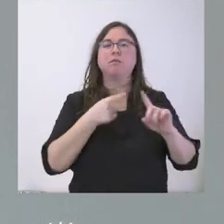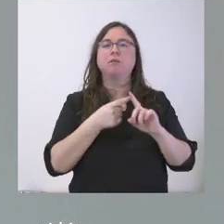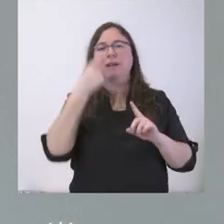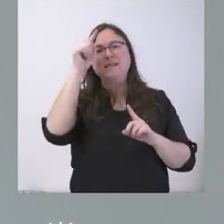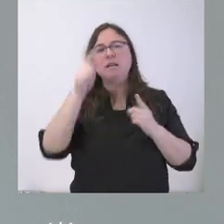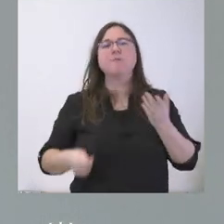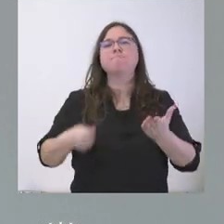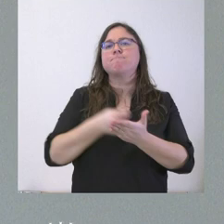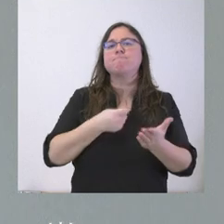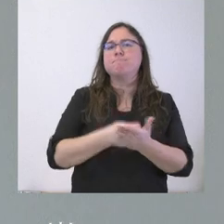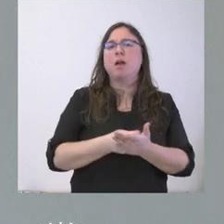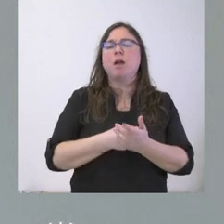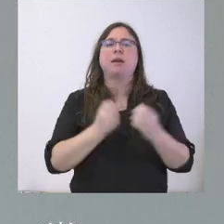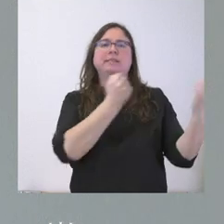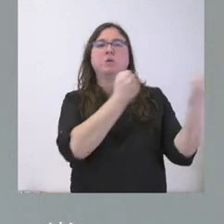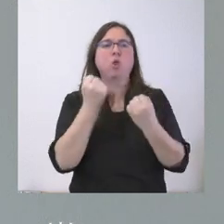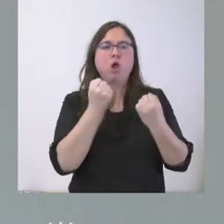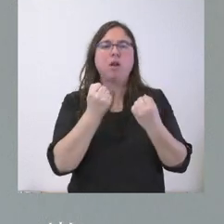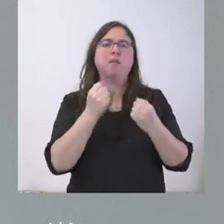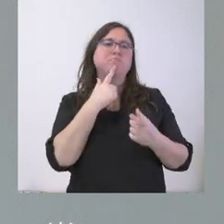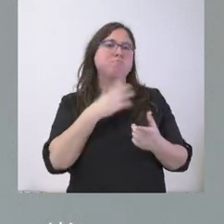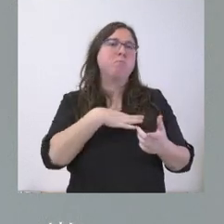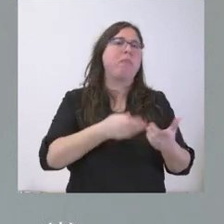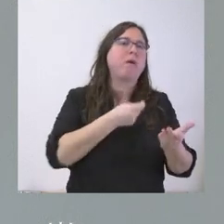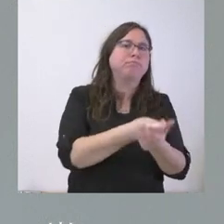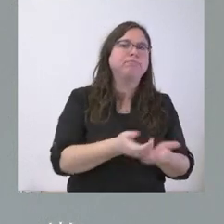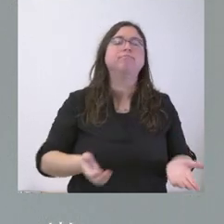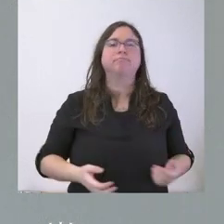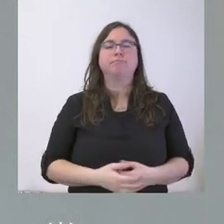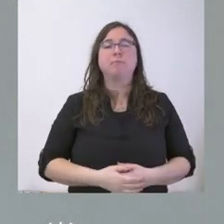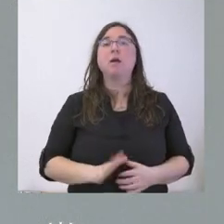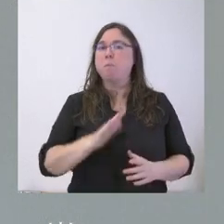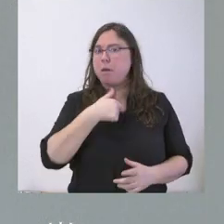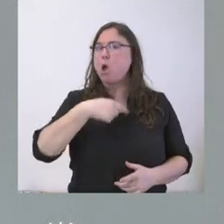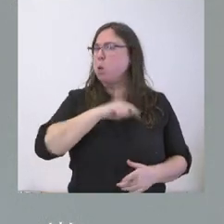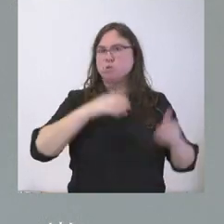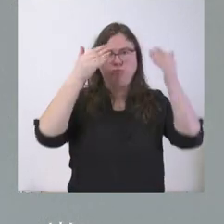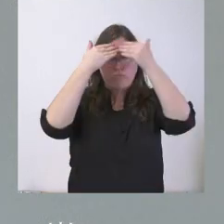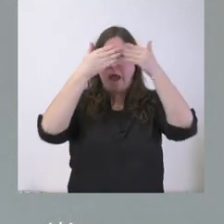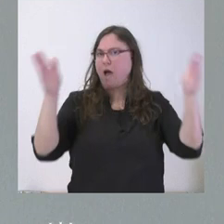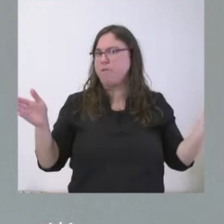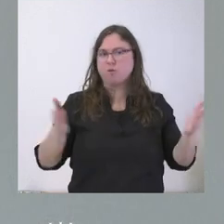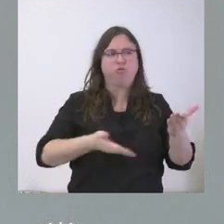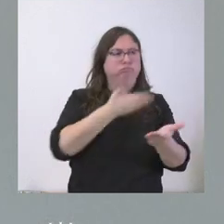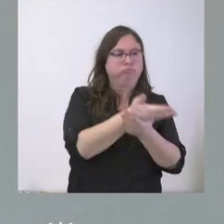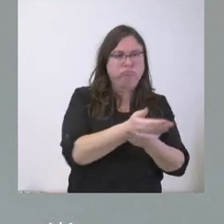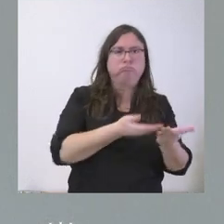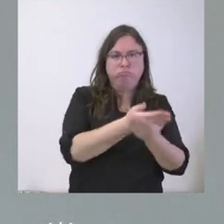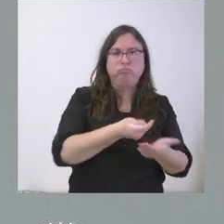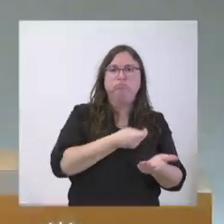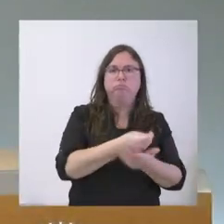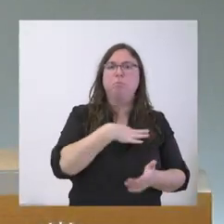resto de instituciones, entidades, administraciones que quieran aportar cantidades. Pero estamos abiertos nosotros a realizar aportaciones económicas.